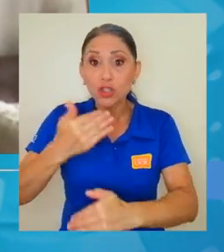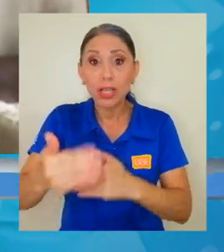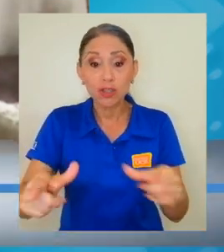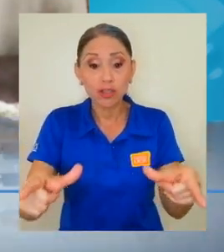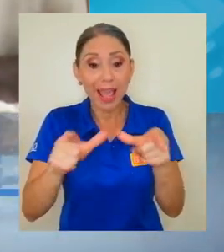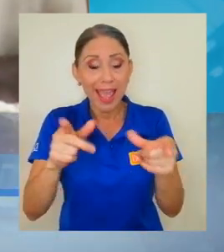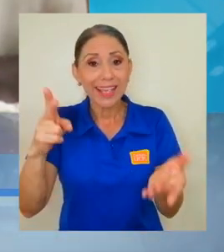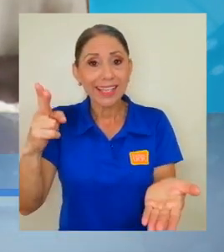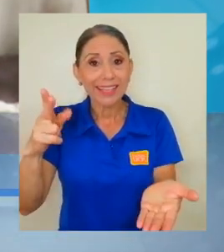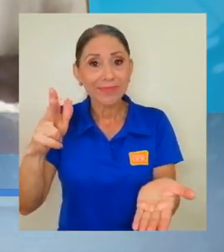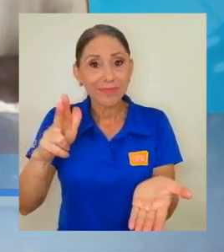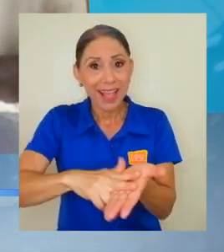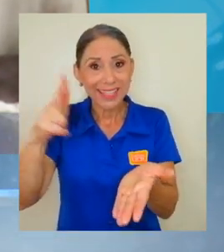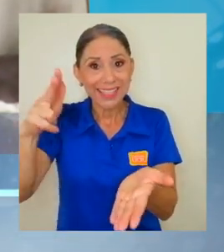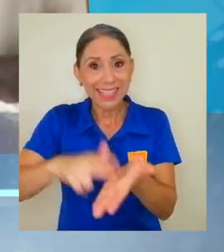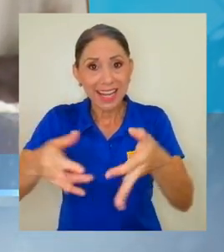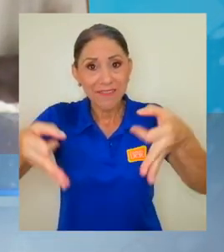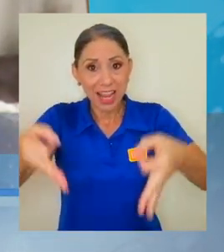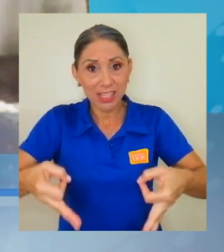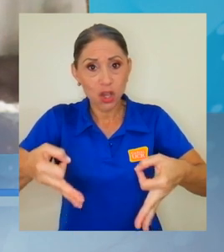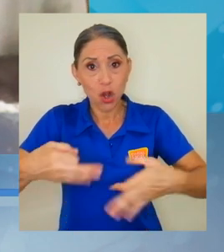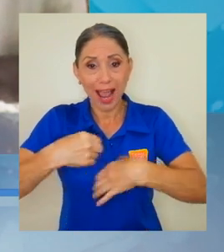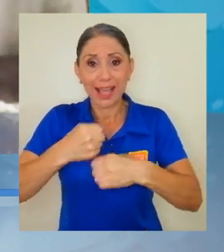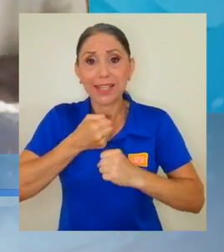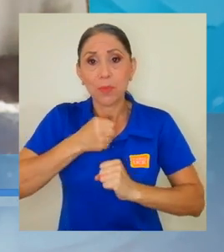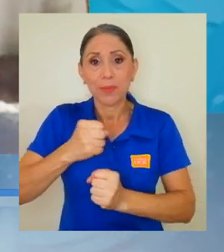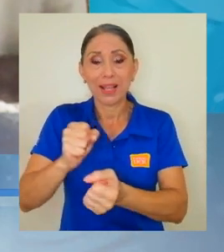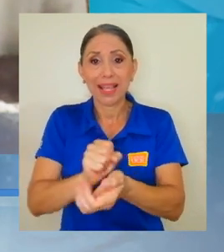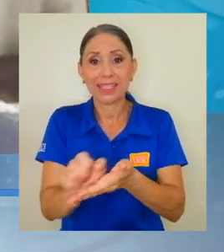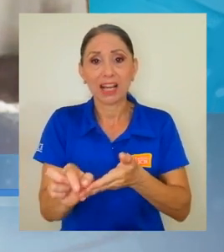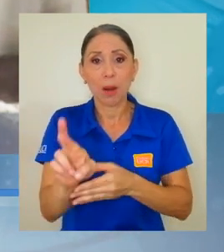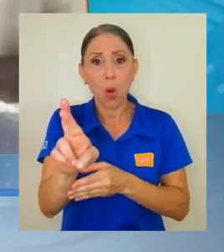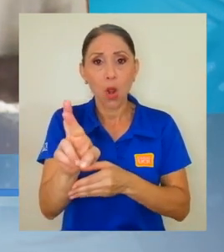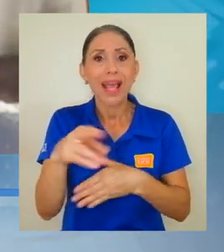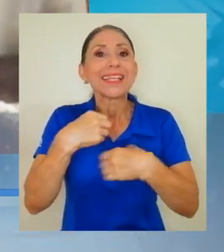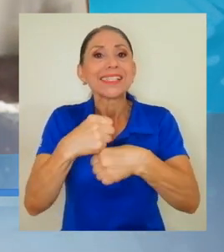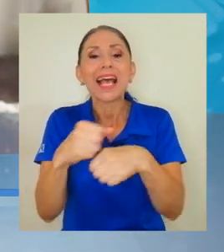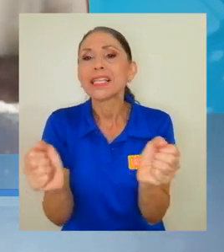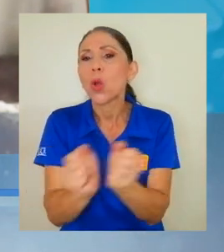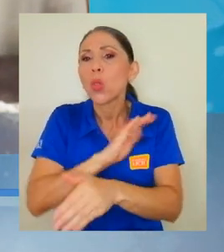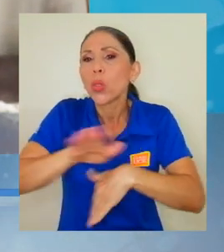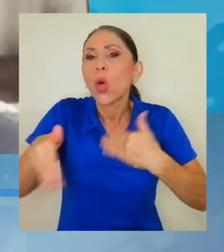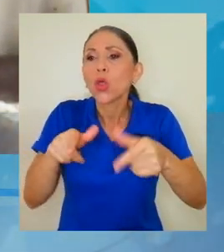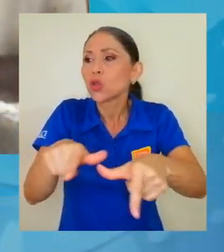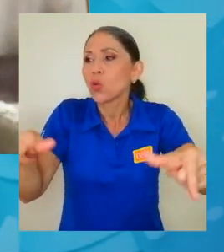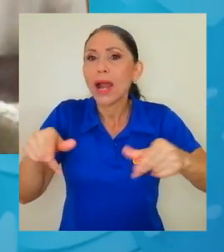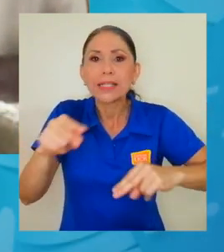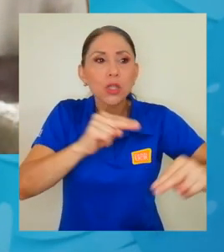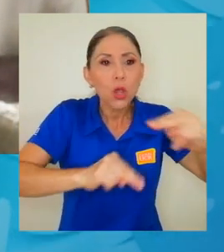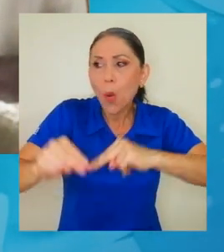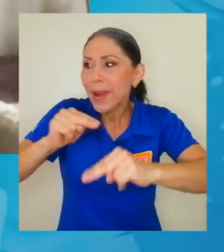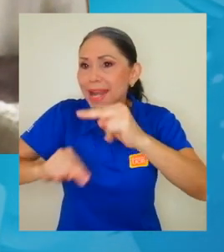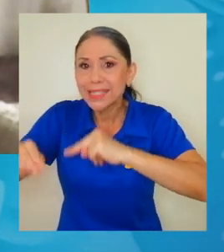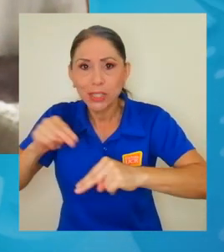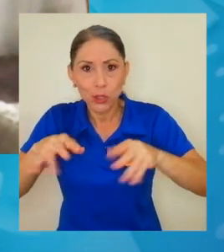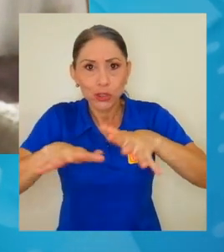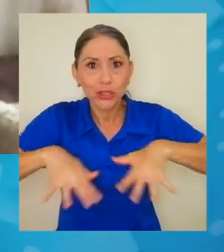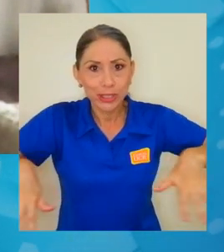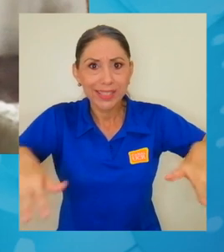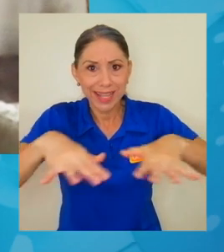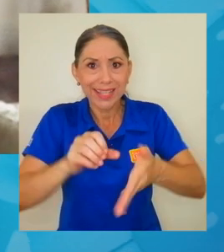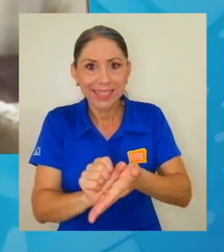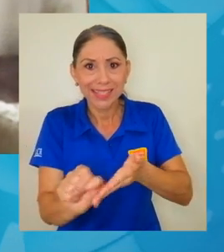certificación que realiza la Municipalidad de San Ramón los han estado realizando con todos los comercios del cantón con la intención de poder